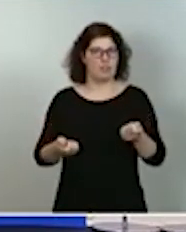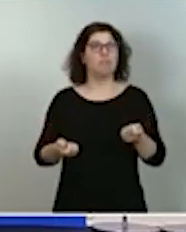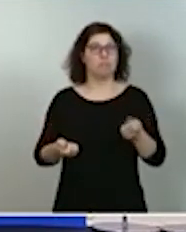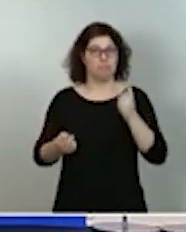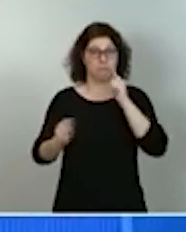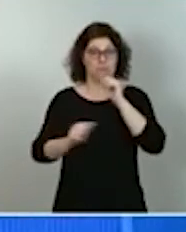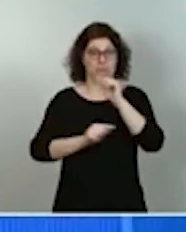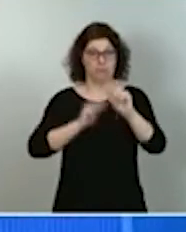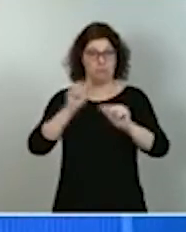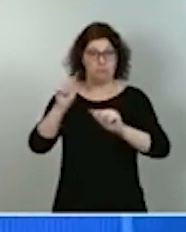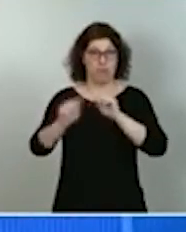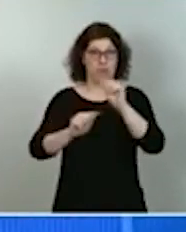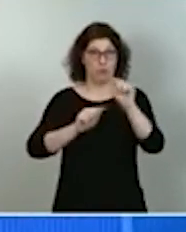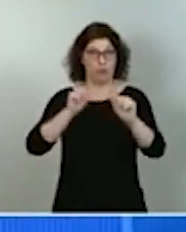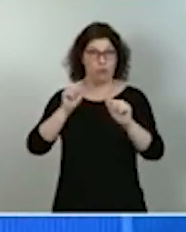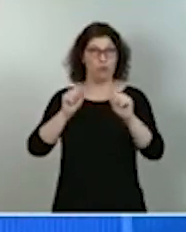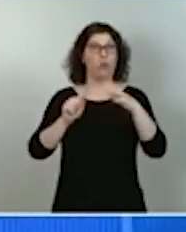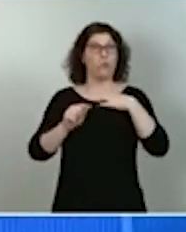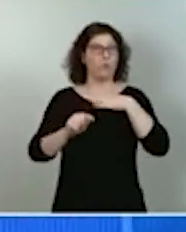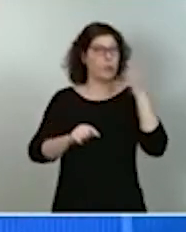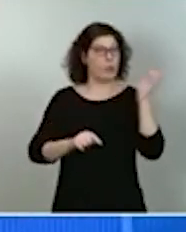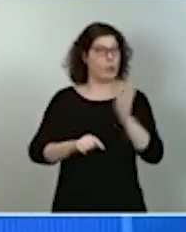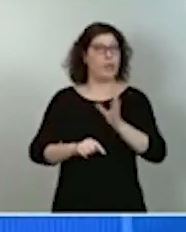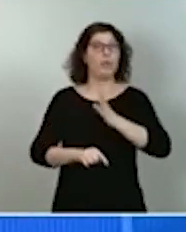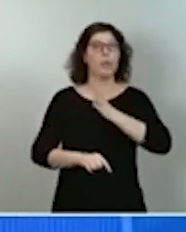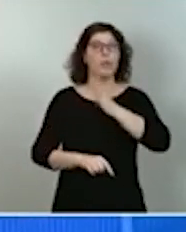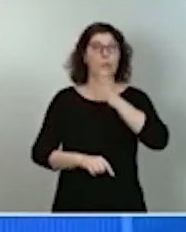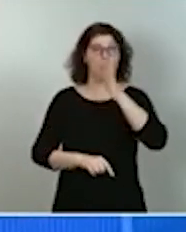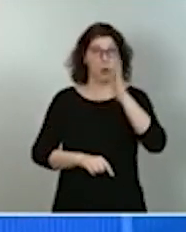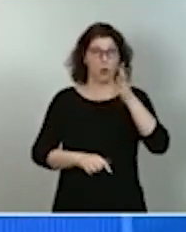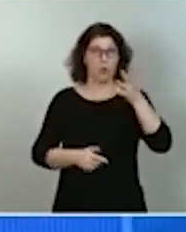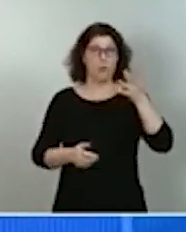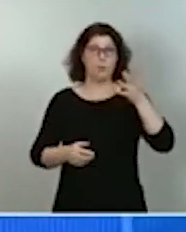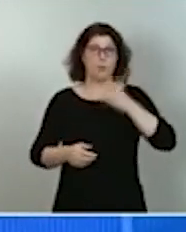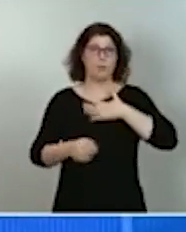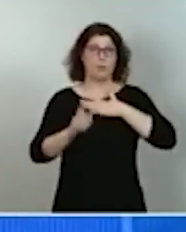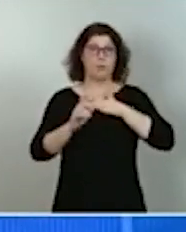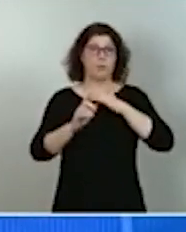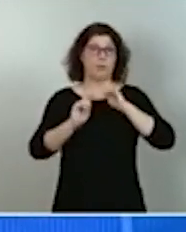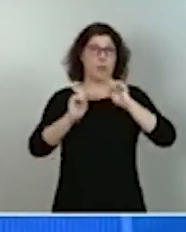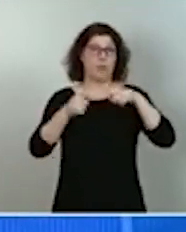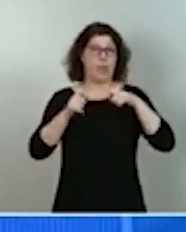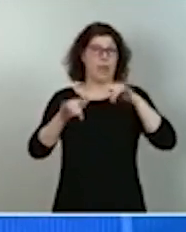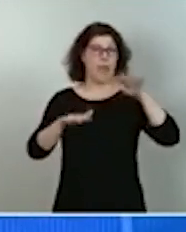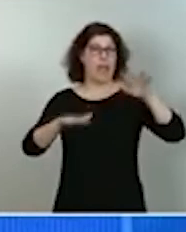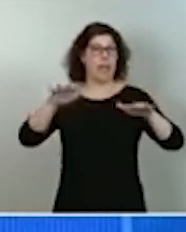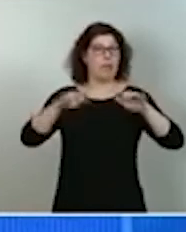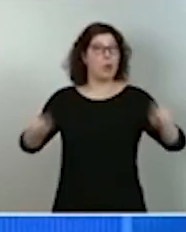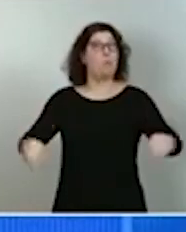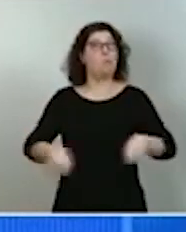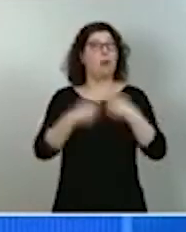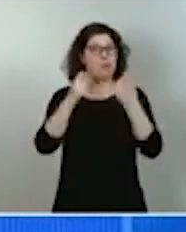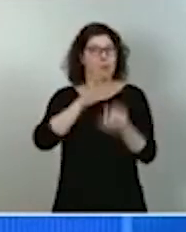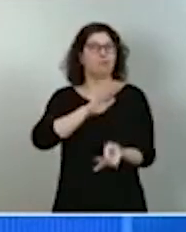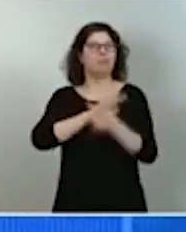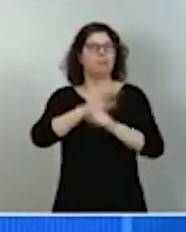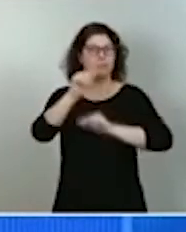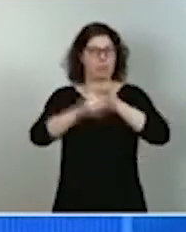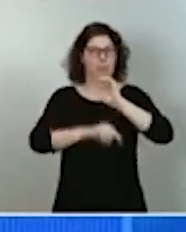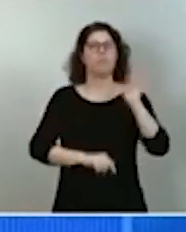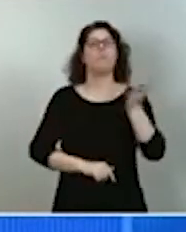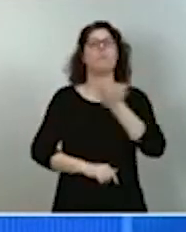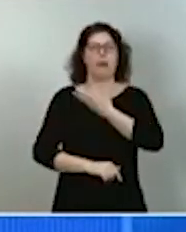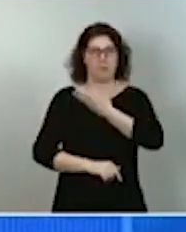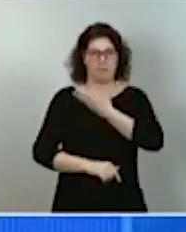muy probablemente relacionado con la ruptura de los equilibrios de nuestros ecosistemas. España es inmensamente rica en biodiversidad,